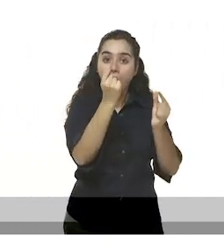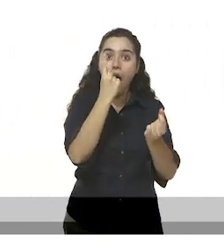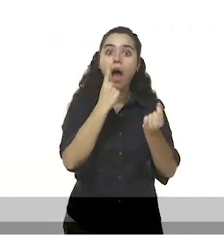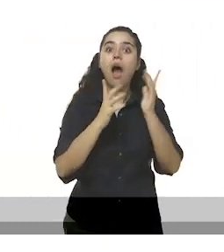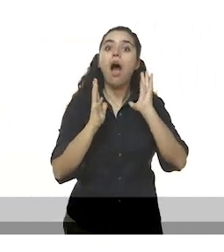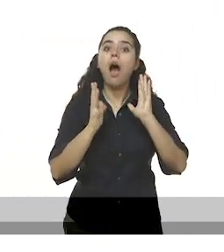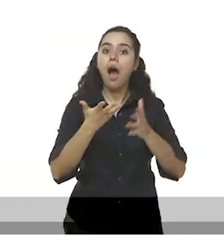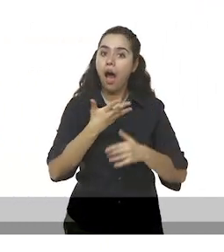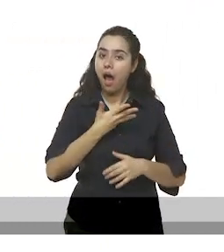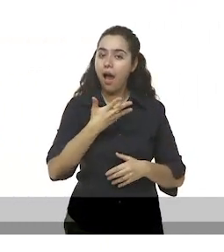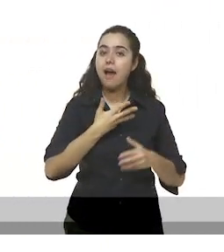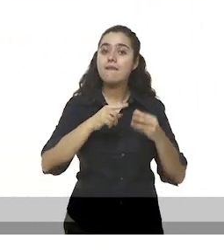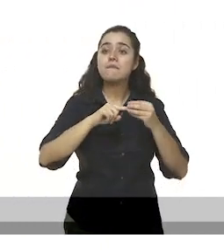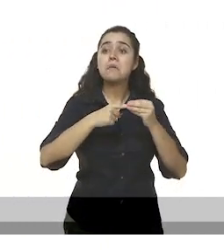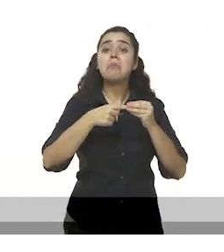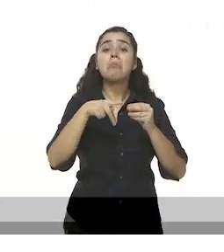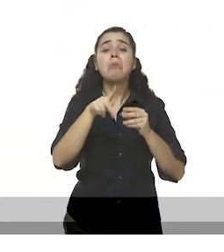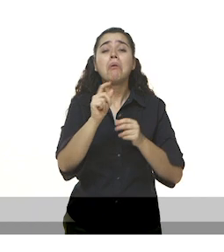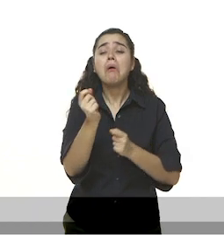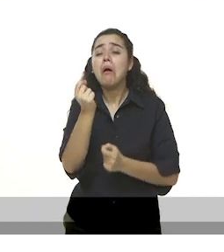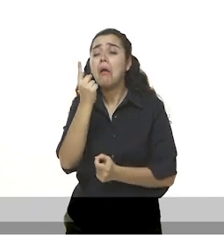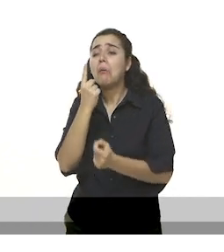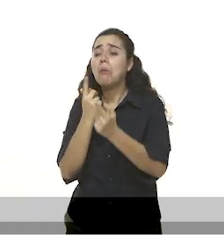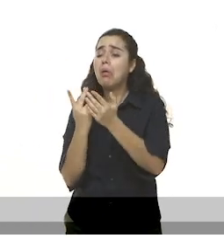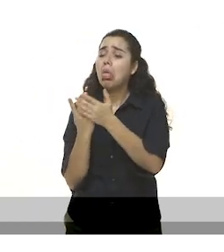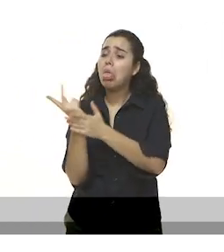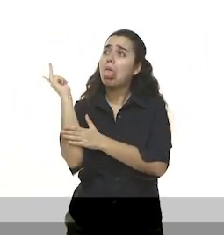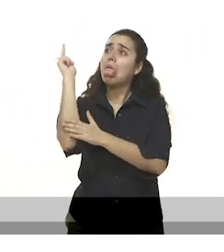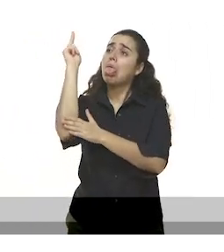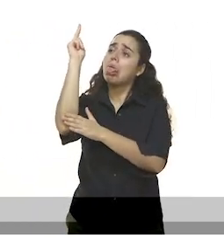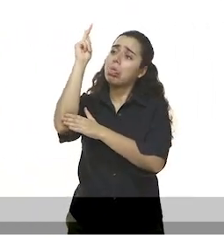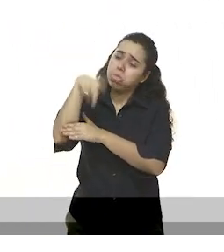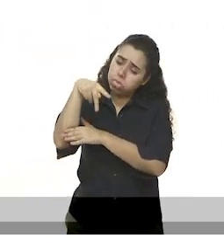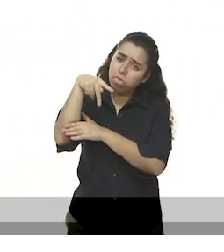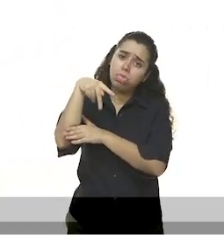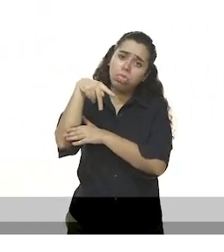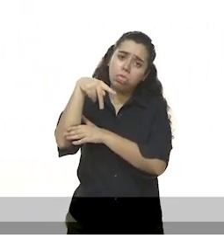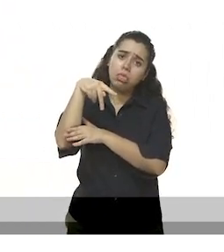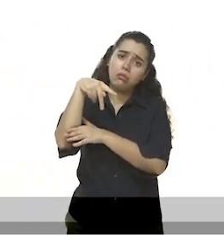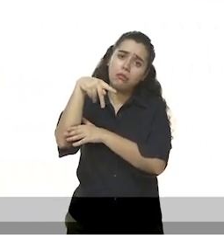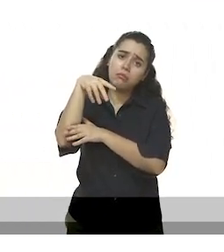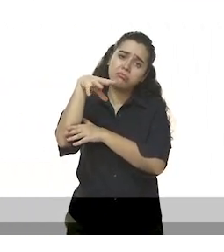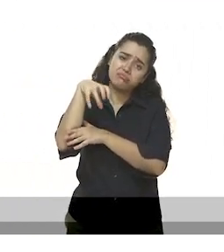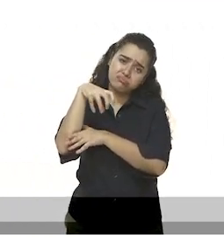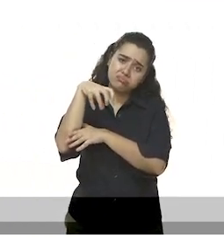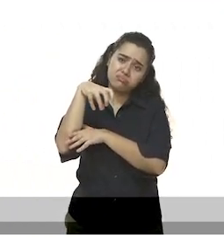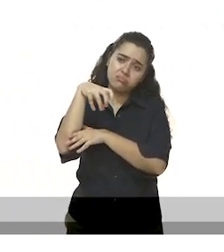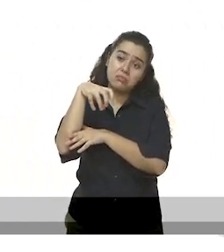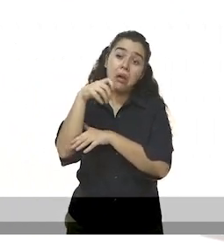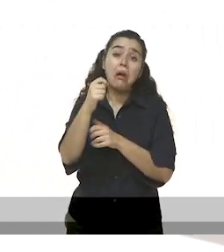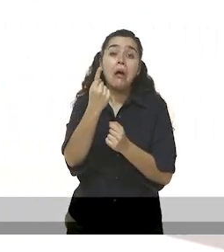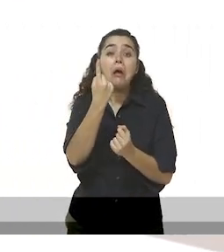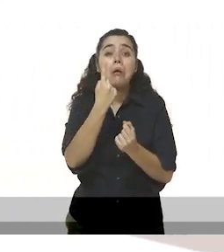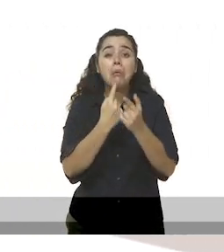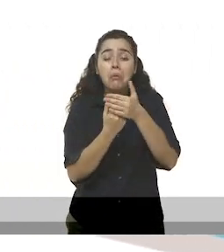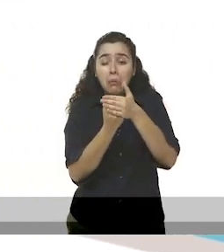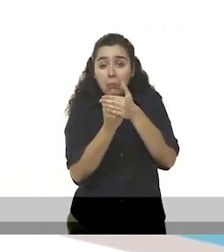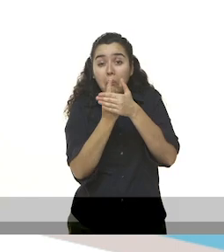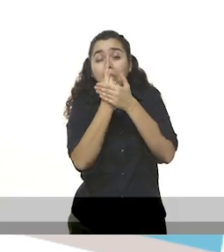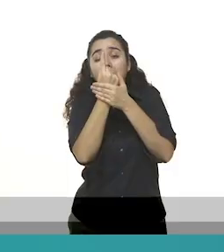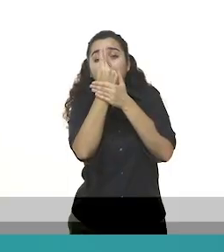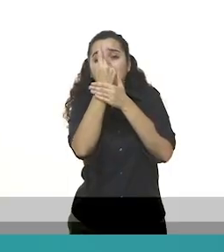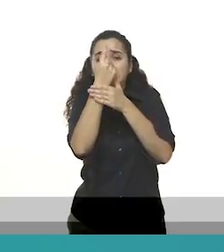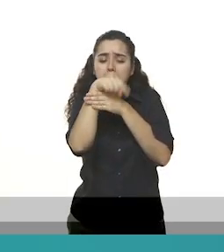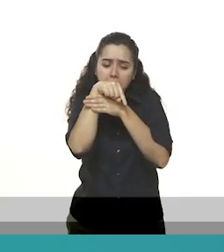se les veía algún frijolito. Pero también otras plantas estaban completamente secas. En algunos casos, la planta no había